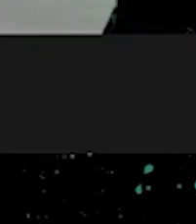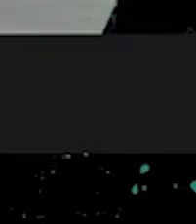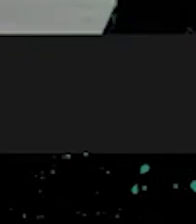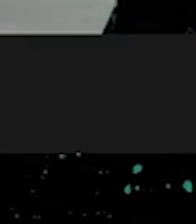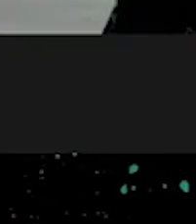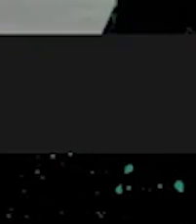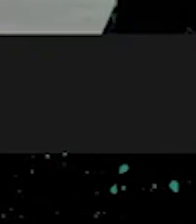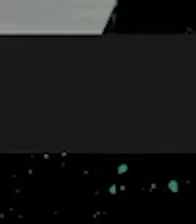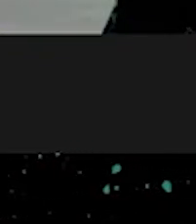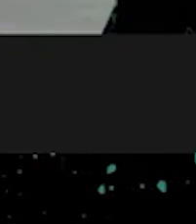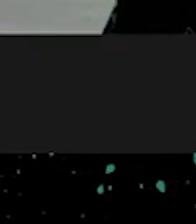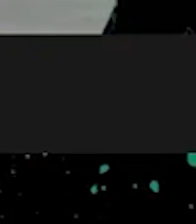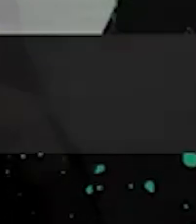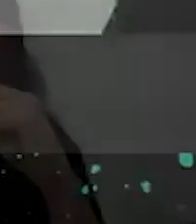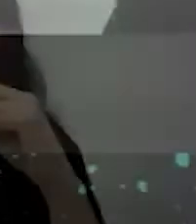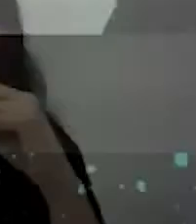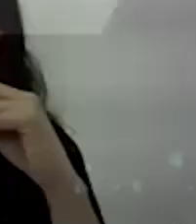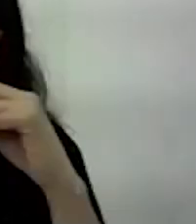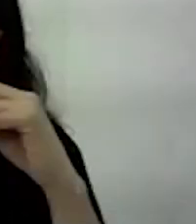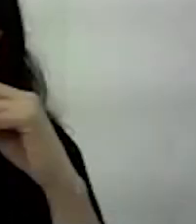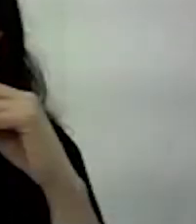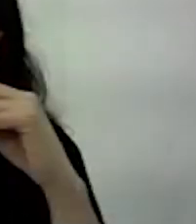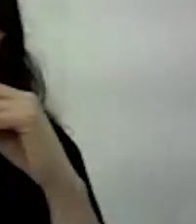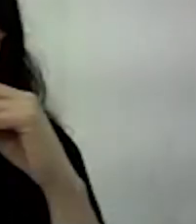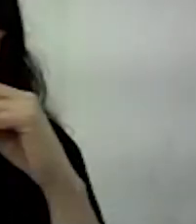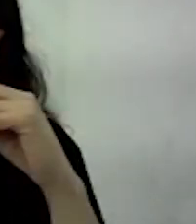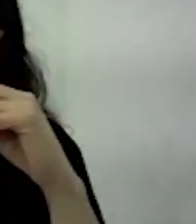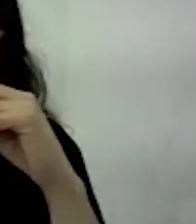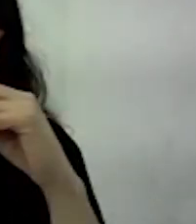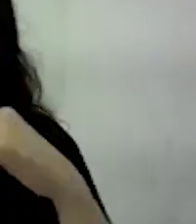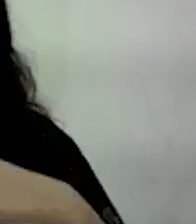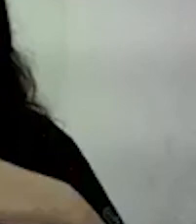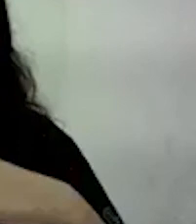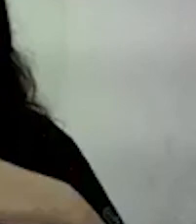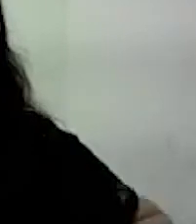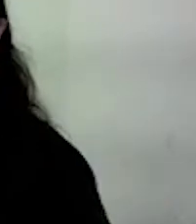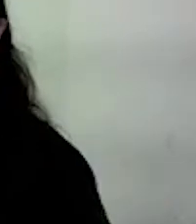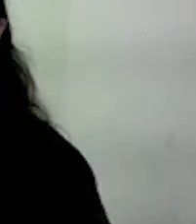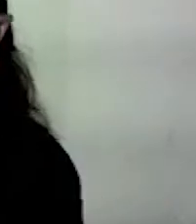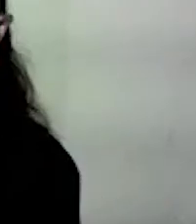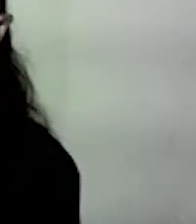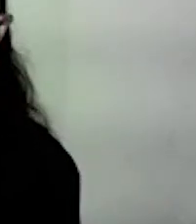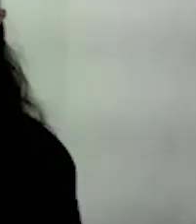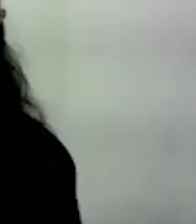ah perfecto eh bueno gracias a la compañera